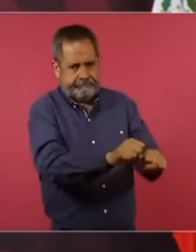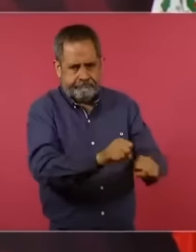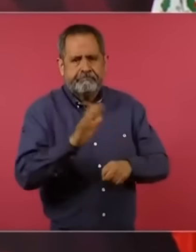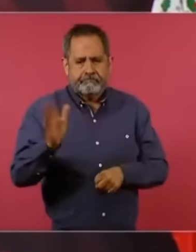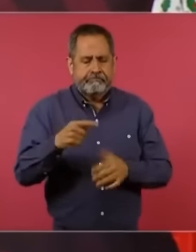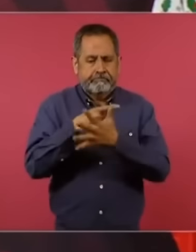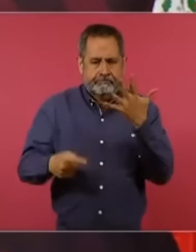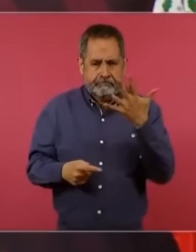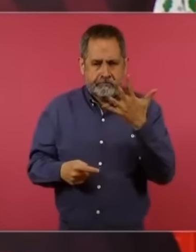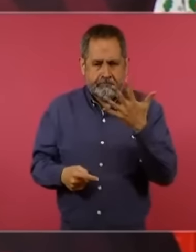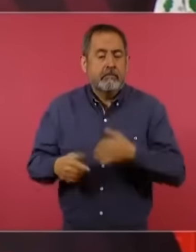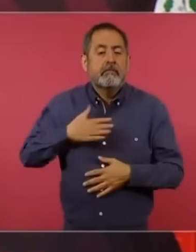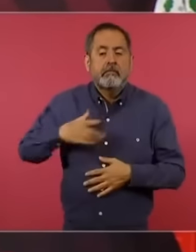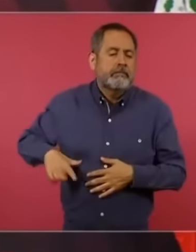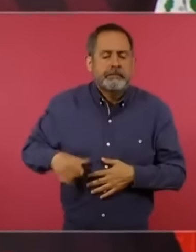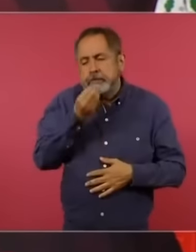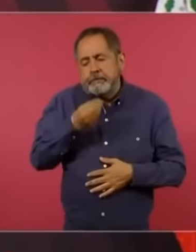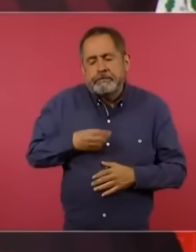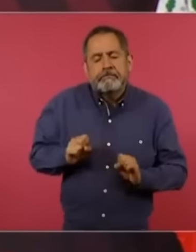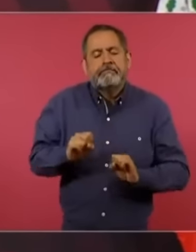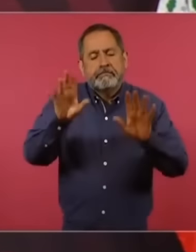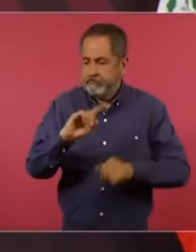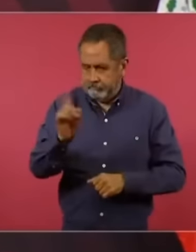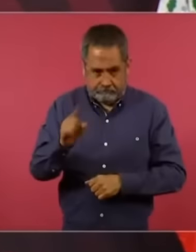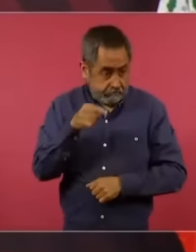en este gobierno impunidad para nadie.